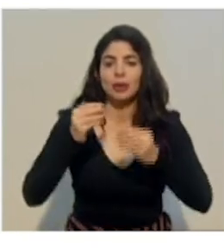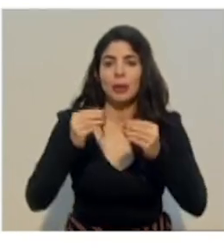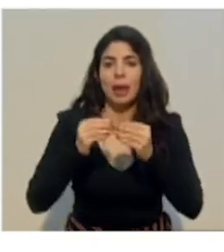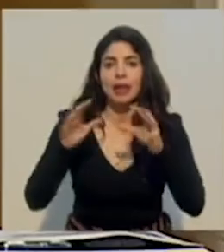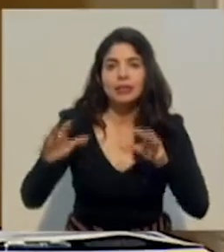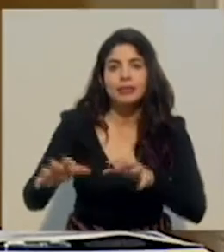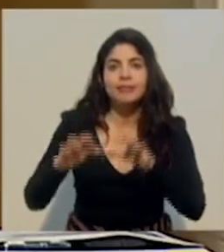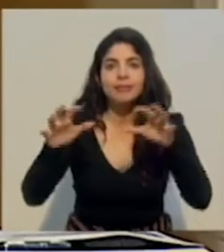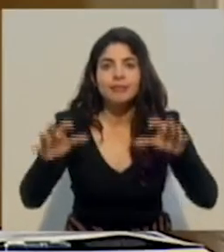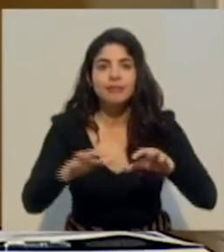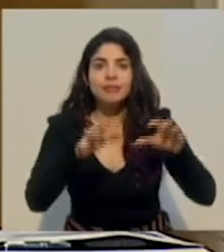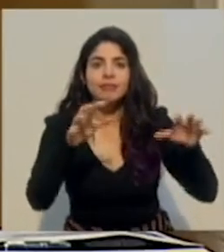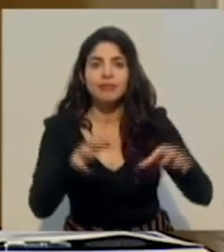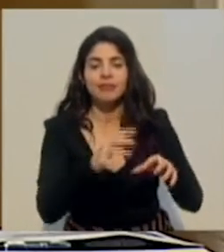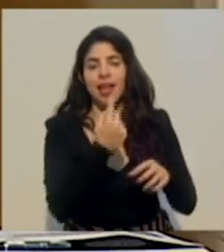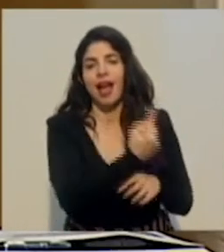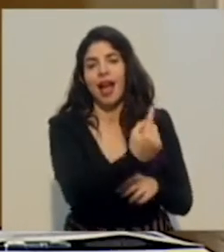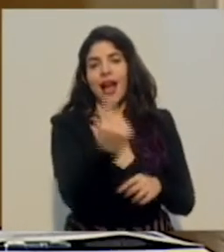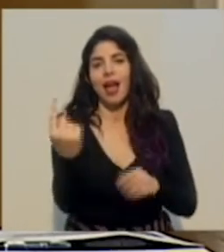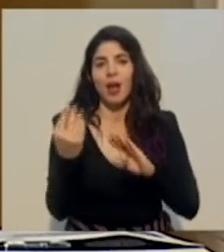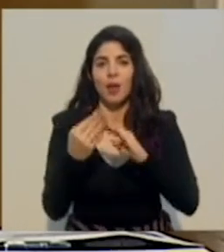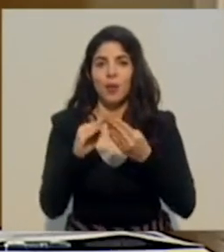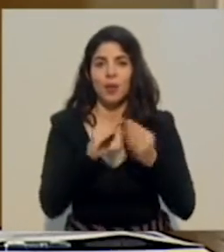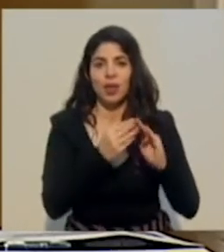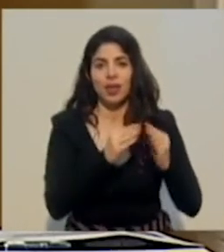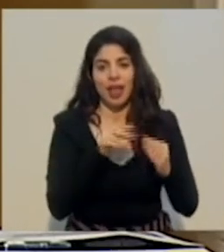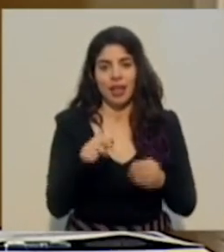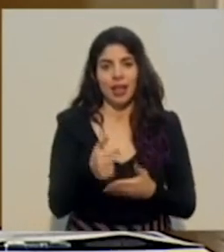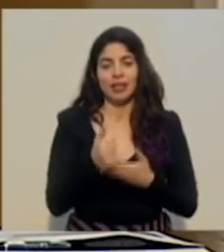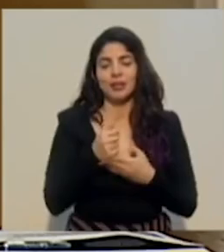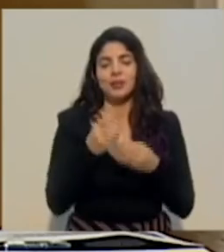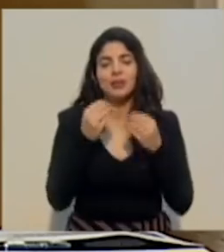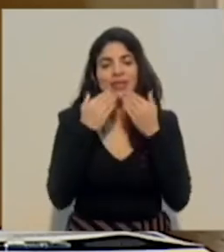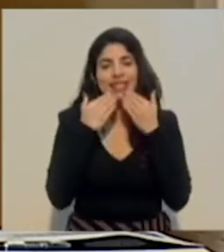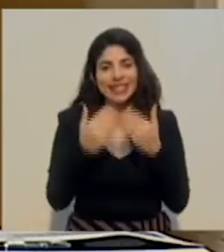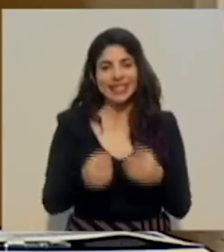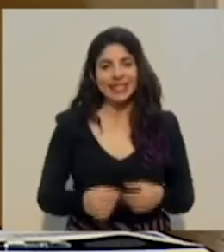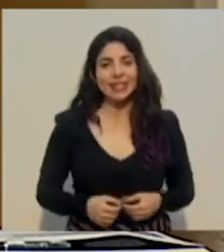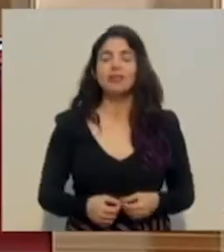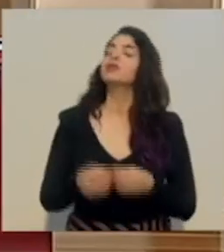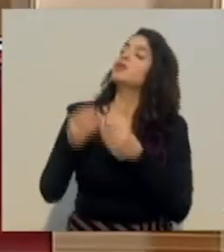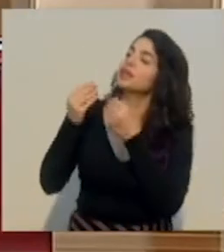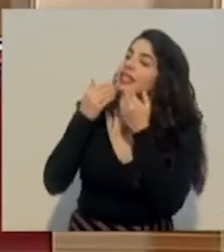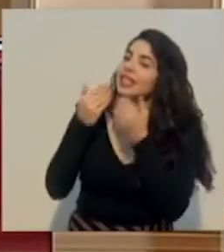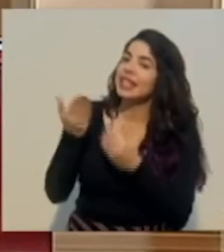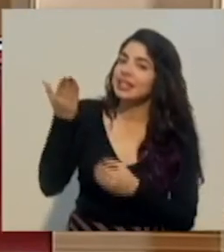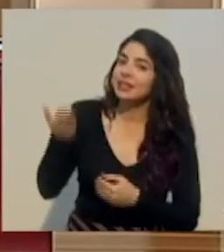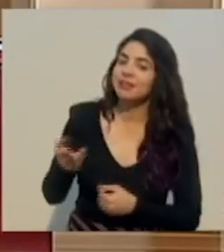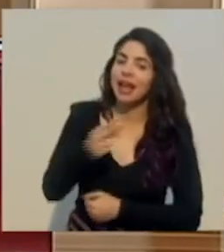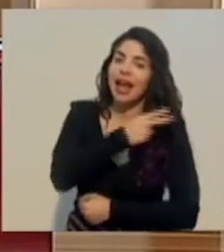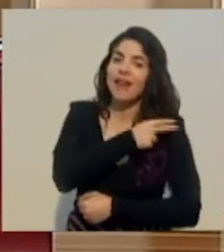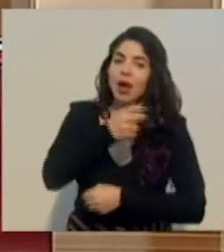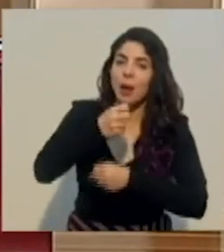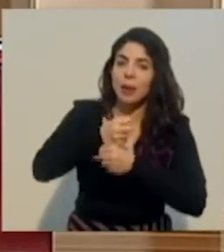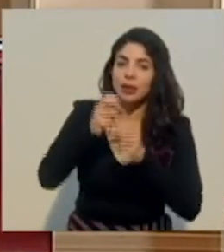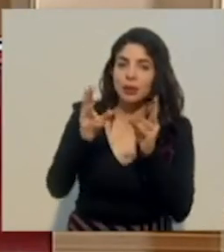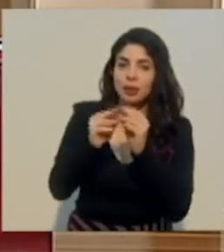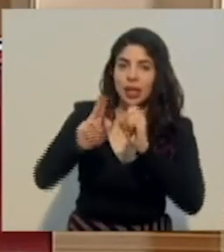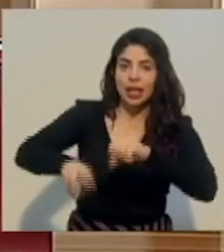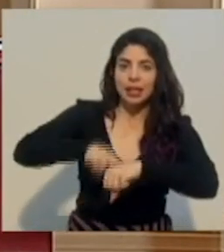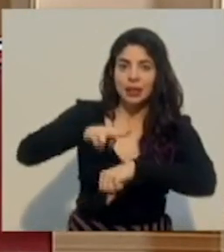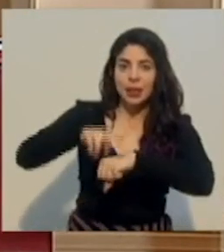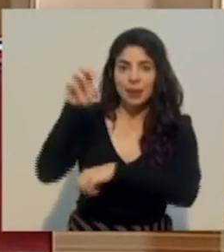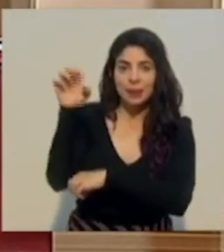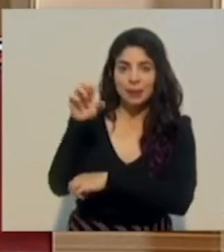una de las comunidades. Muchísimas gracias. Muchas gracias al jefe de operaciones de la Comisión Nacional de Emergencias, el señor